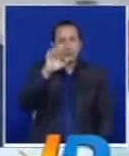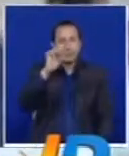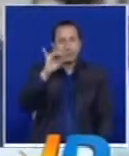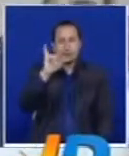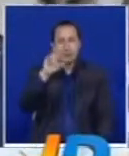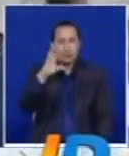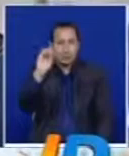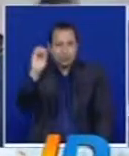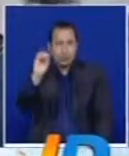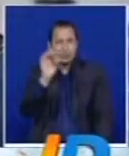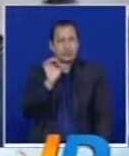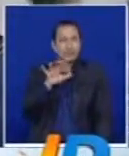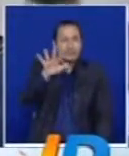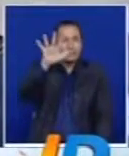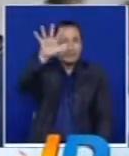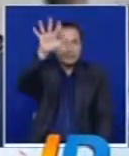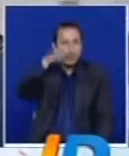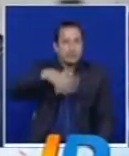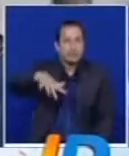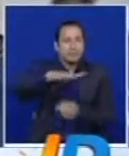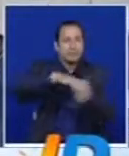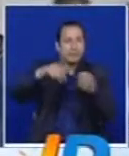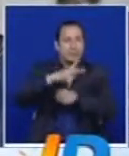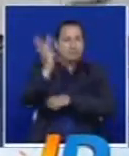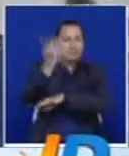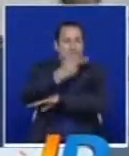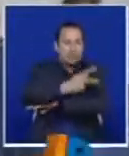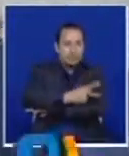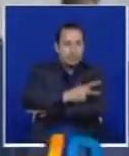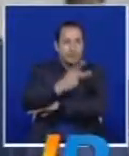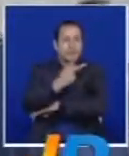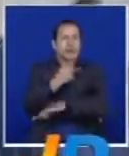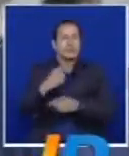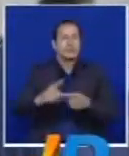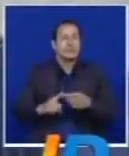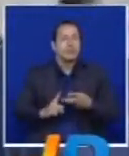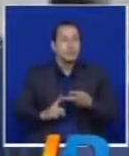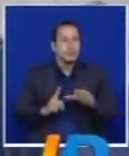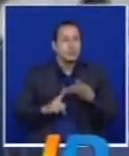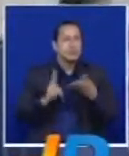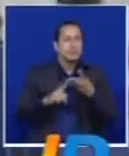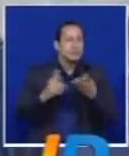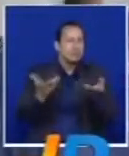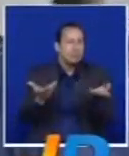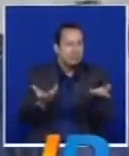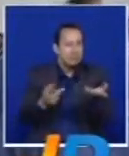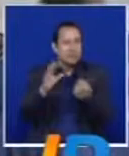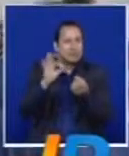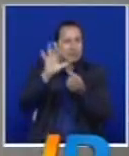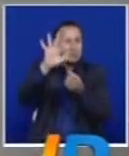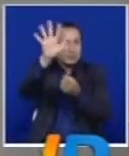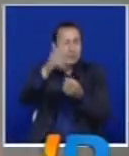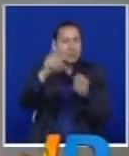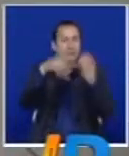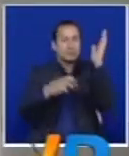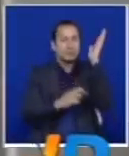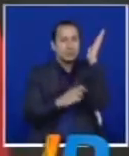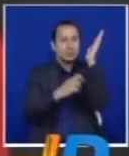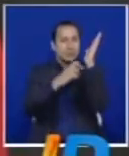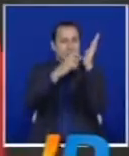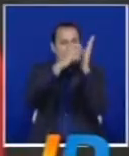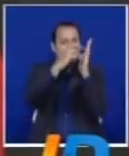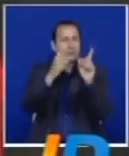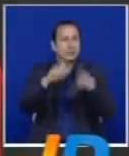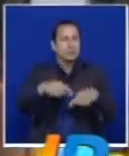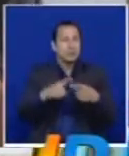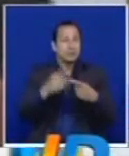arriba de Siloé, vienen también jóvenes del Vallado, Comuna 20, Comuna 21. Incluso las mujeres